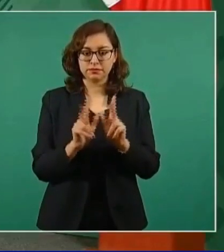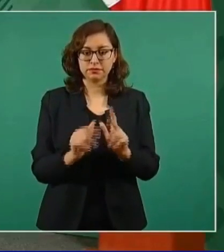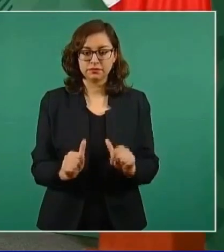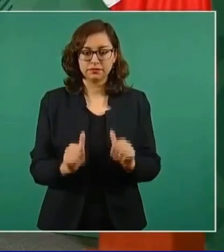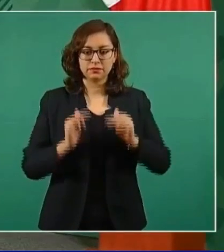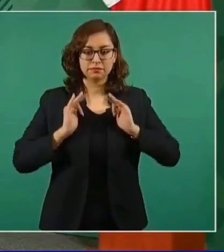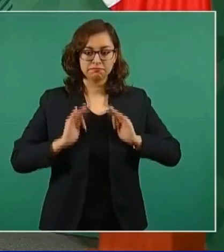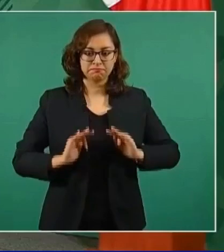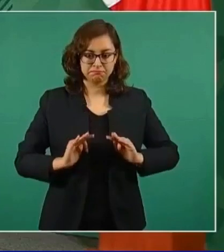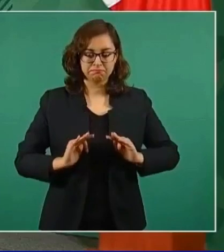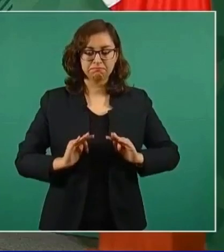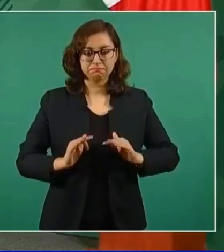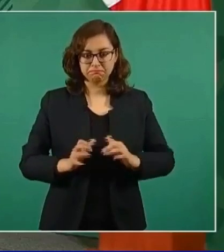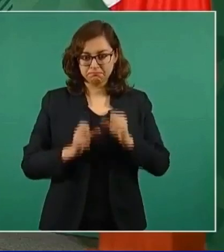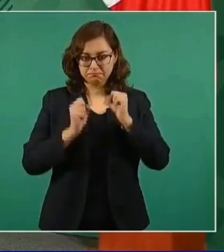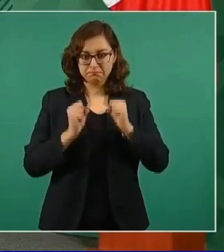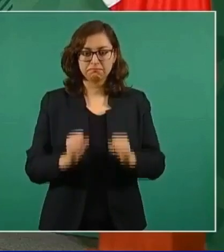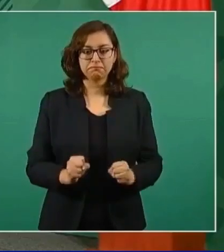tranquilidad.